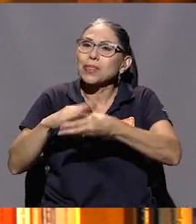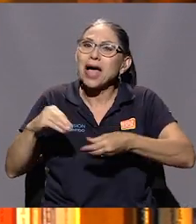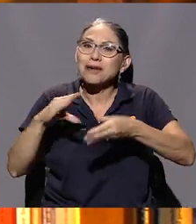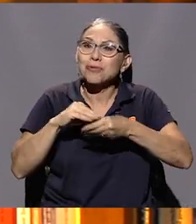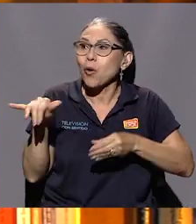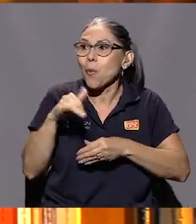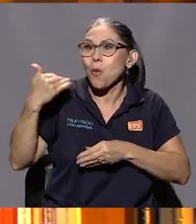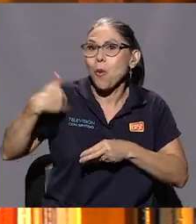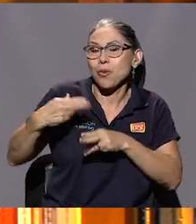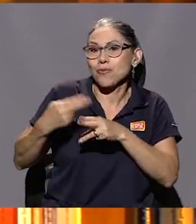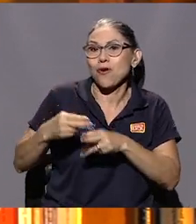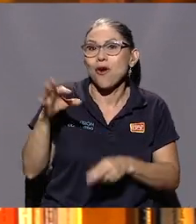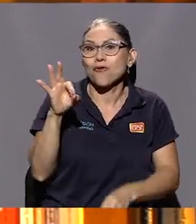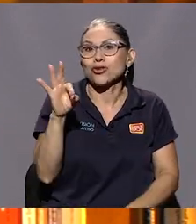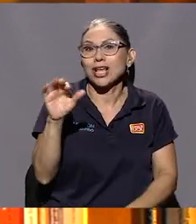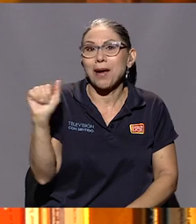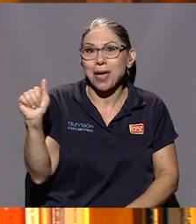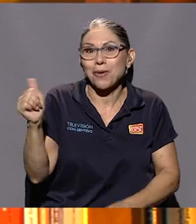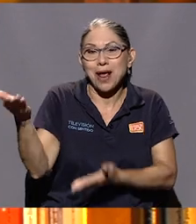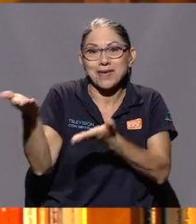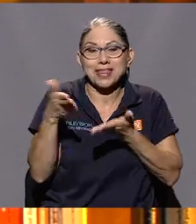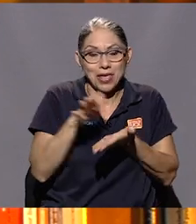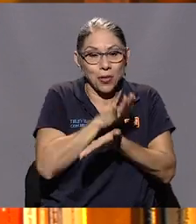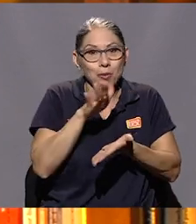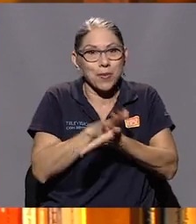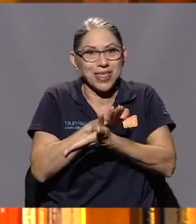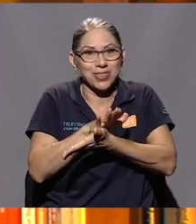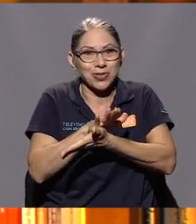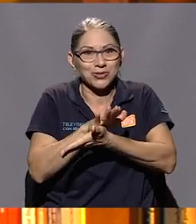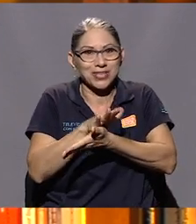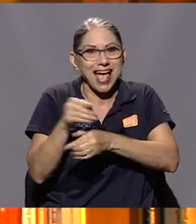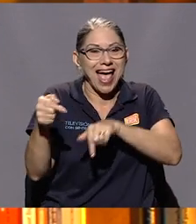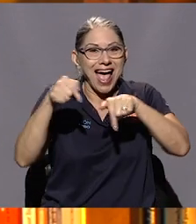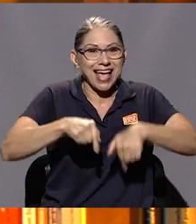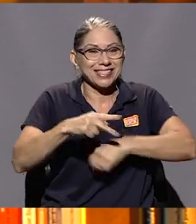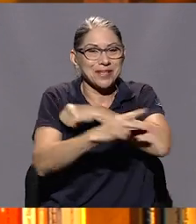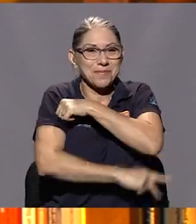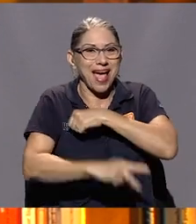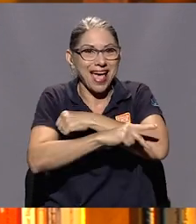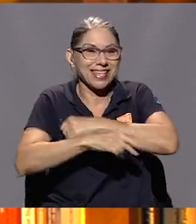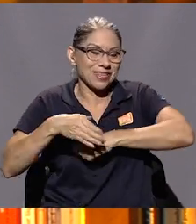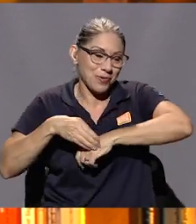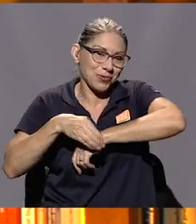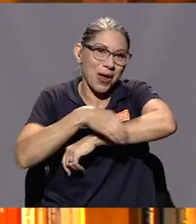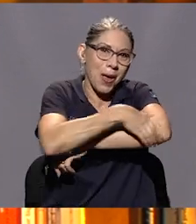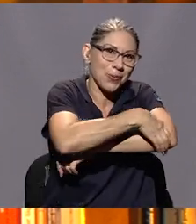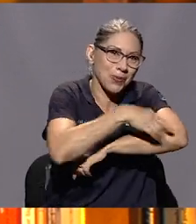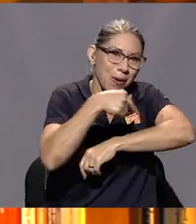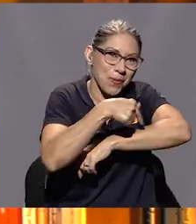contar cómo había Fonseca Amador traído documentos subversivos a este país.